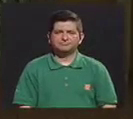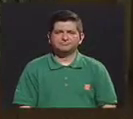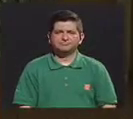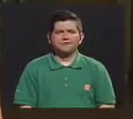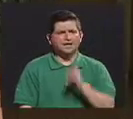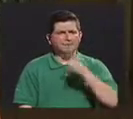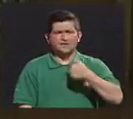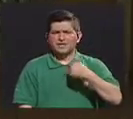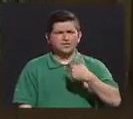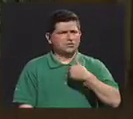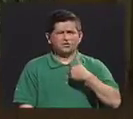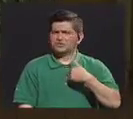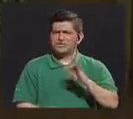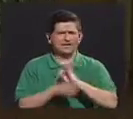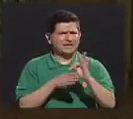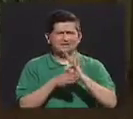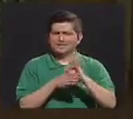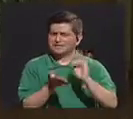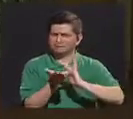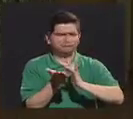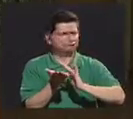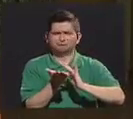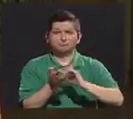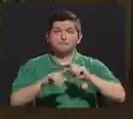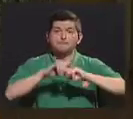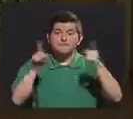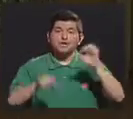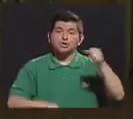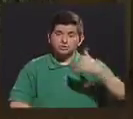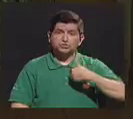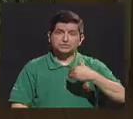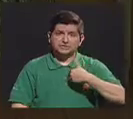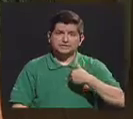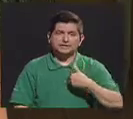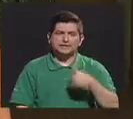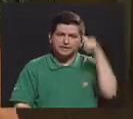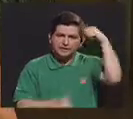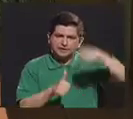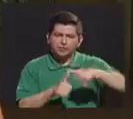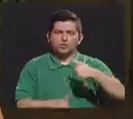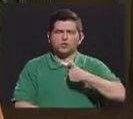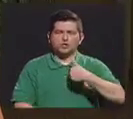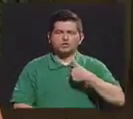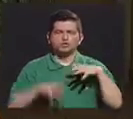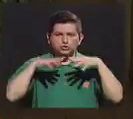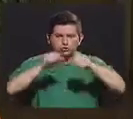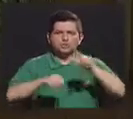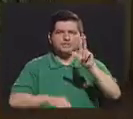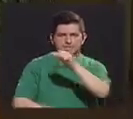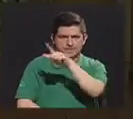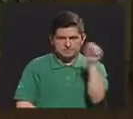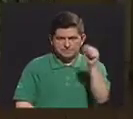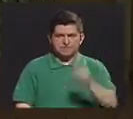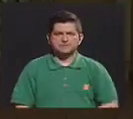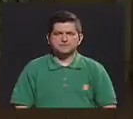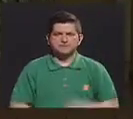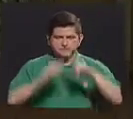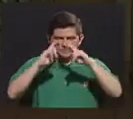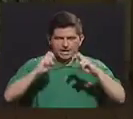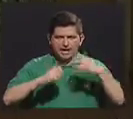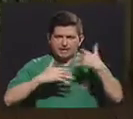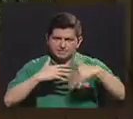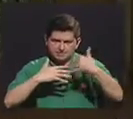tengo tratamiento de pastillas, pero sí tengo que tener presente que tengo citas cada tres meses de exámenes de sangre